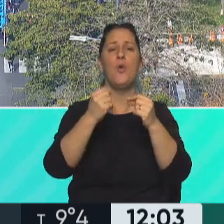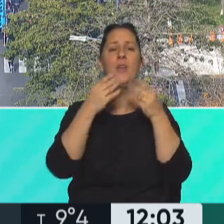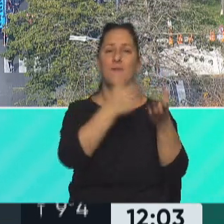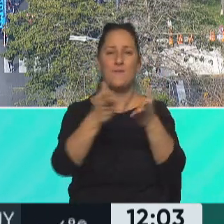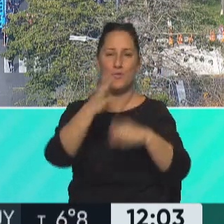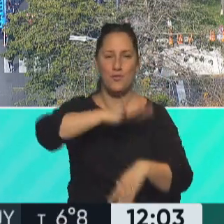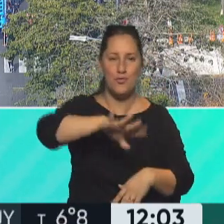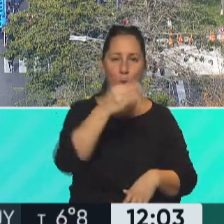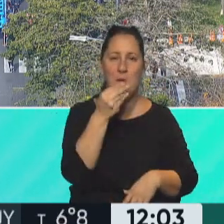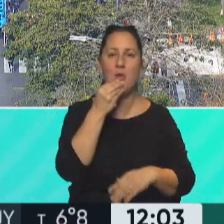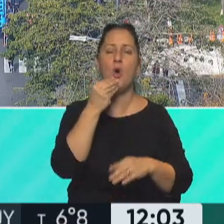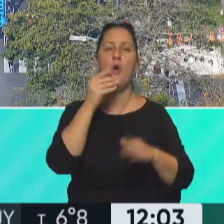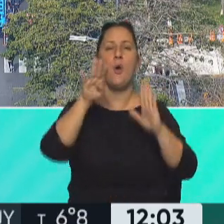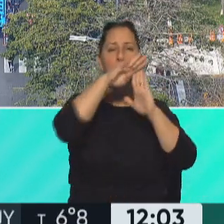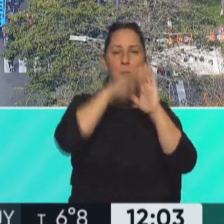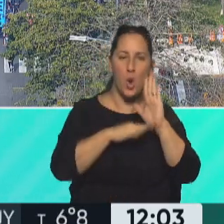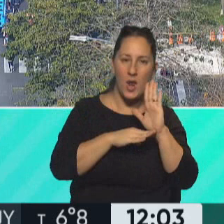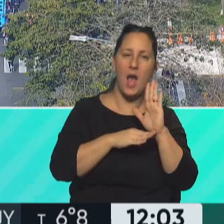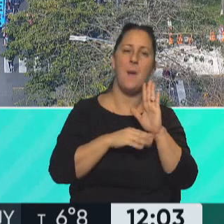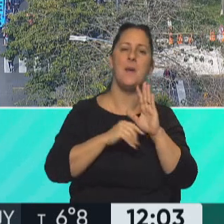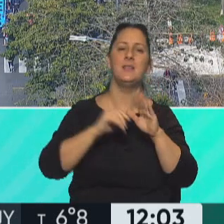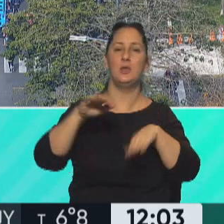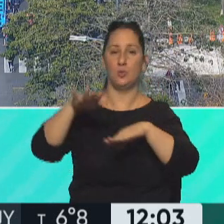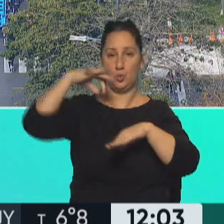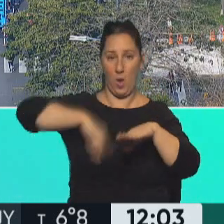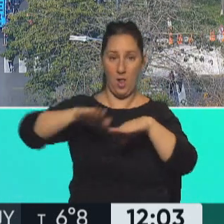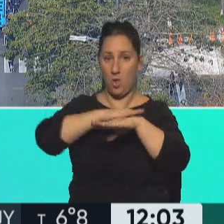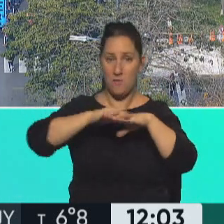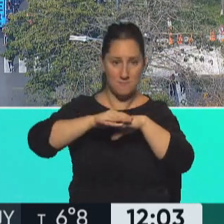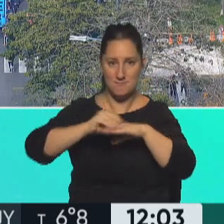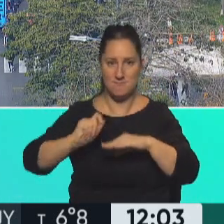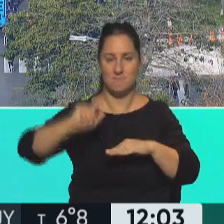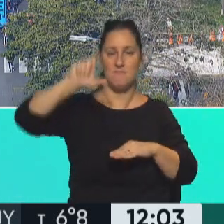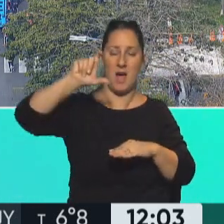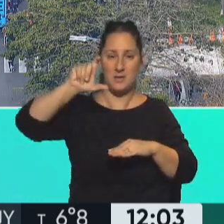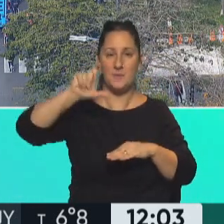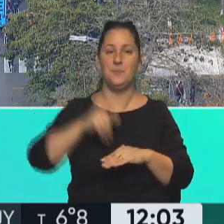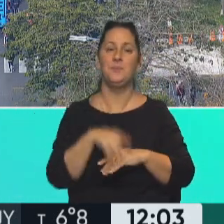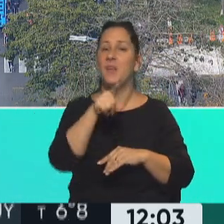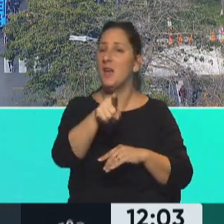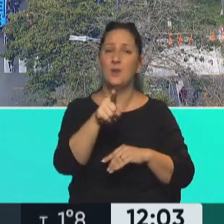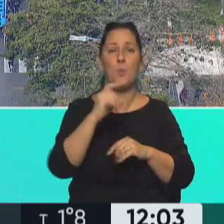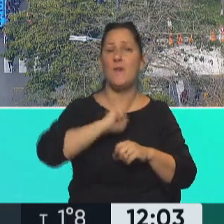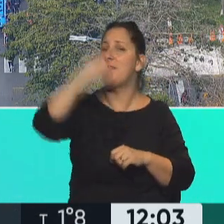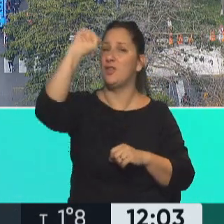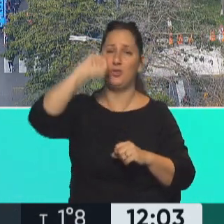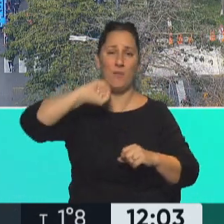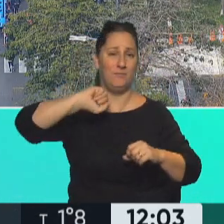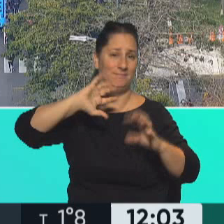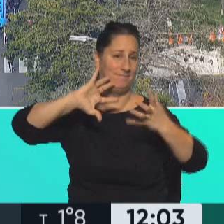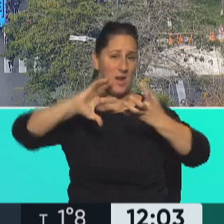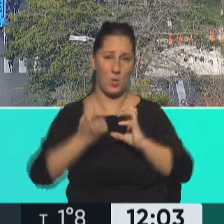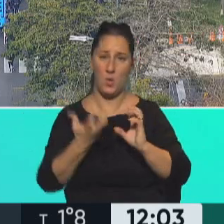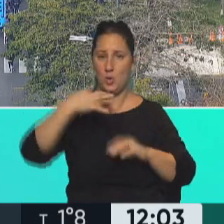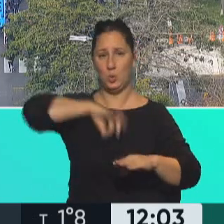comedores, de la apertura de los programas y el aumento del monto de los programas que está muy bajo y que ha sido carcomido por la inflación que se come y los